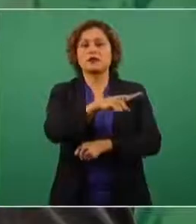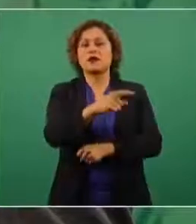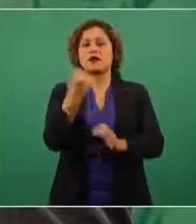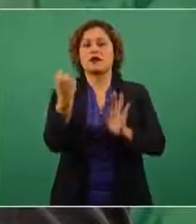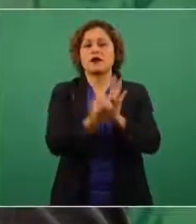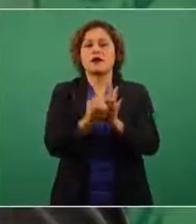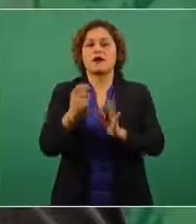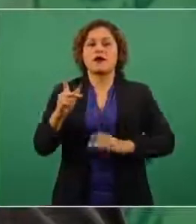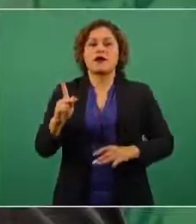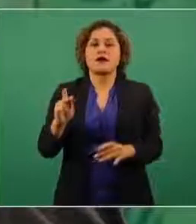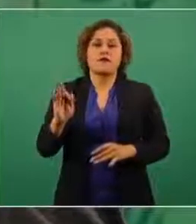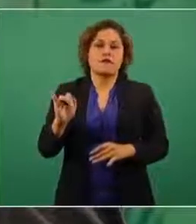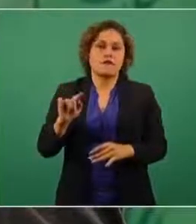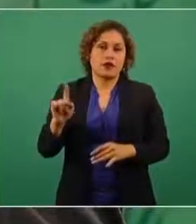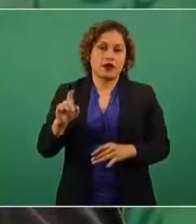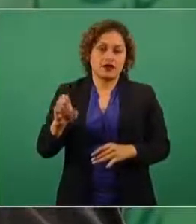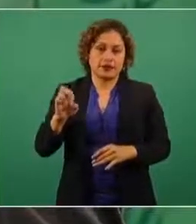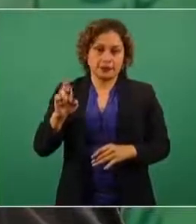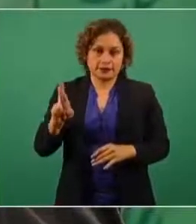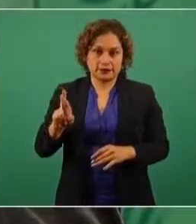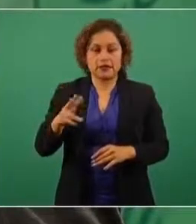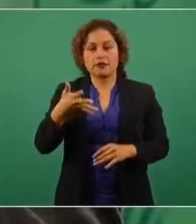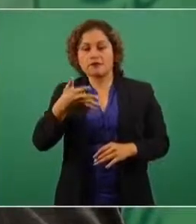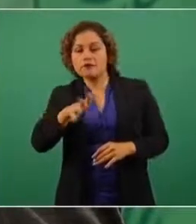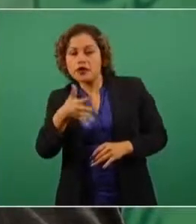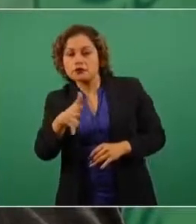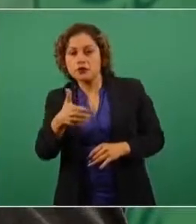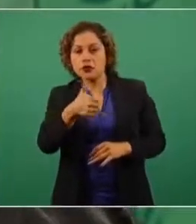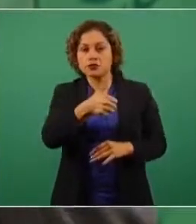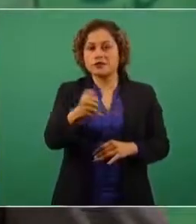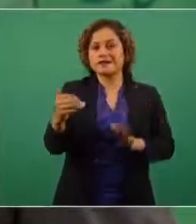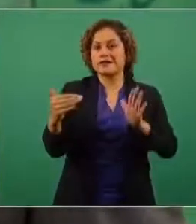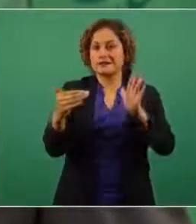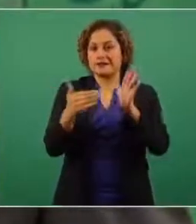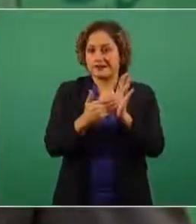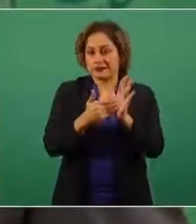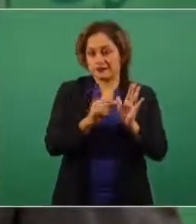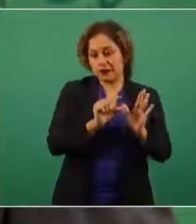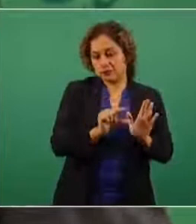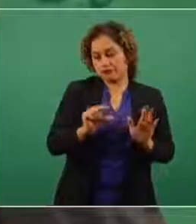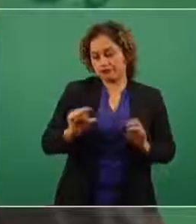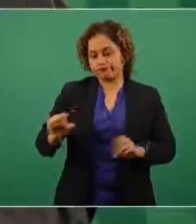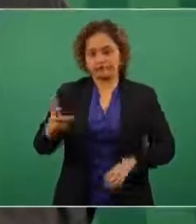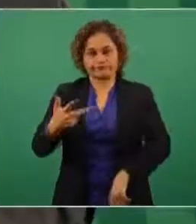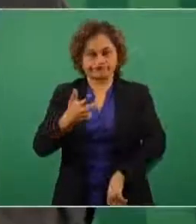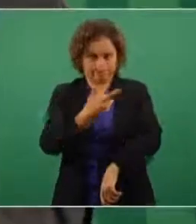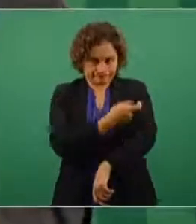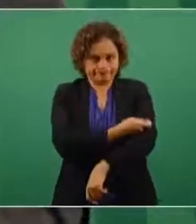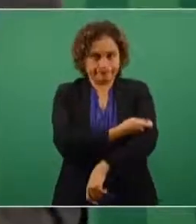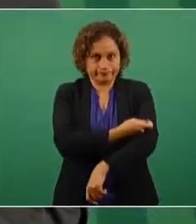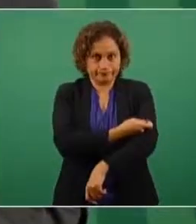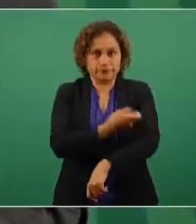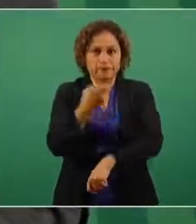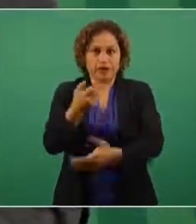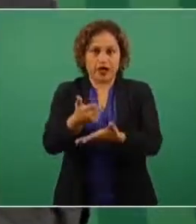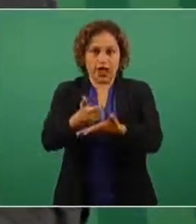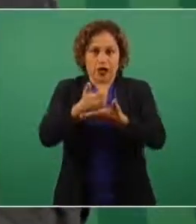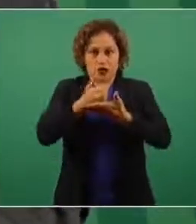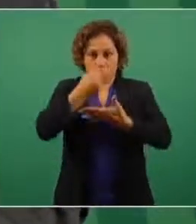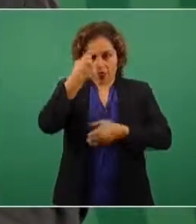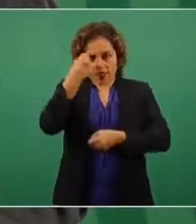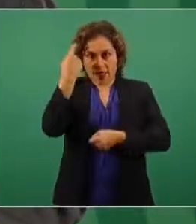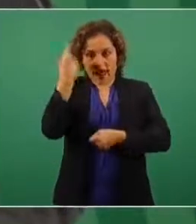600 mil dosis que nos van a permitir terminar de vacunar